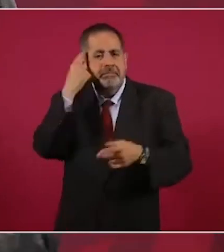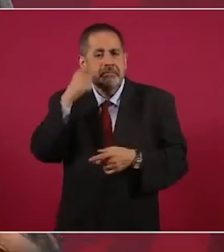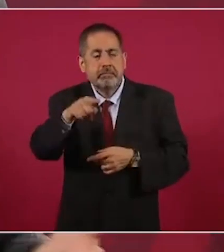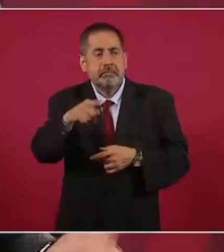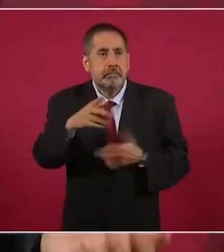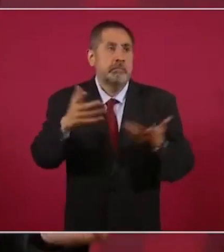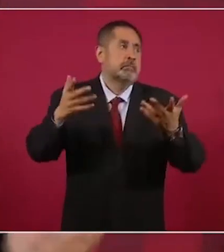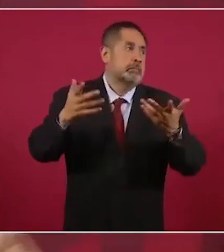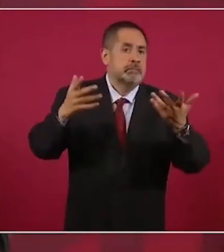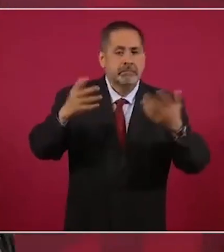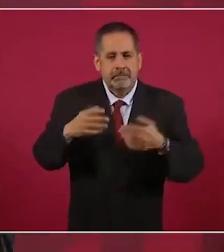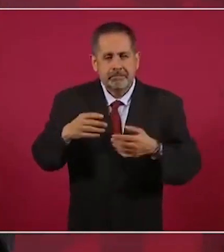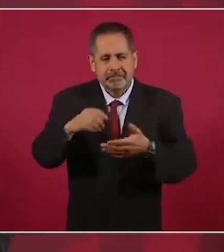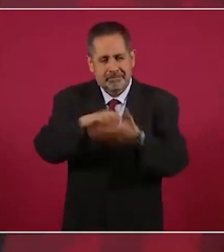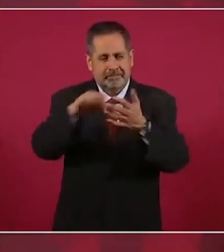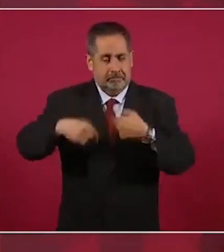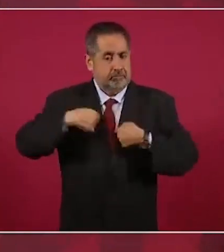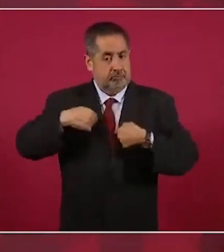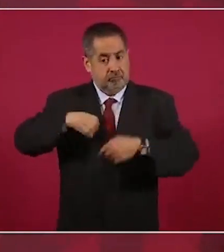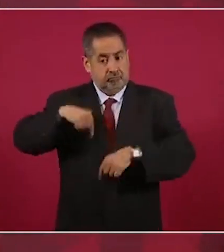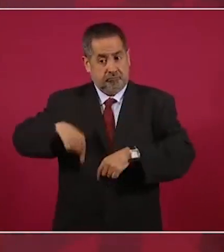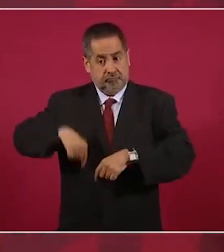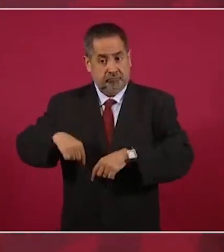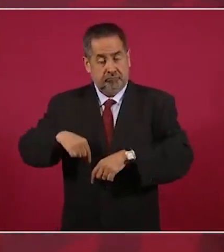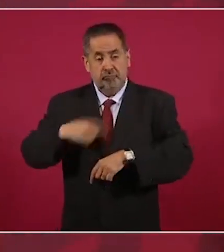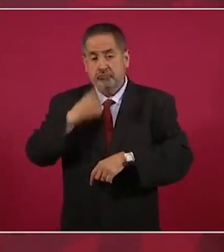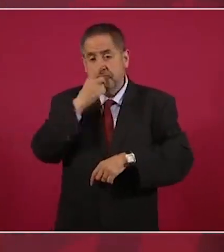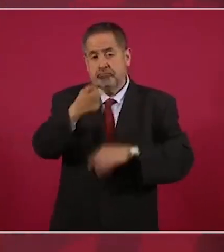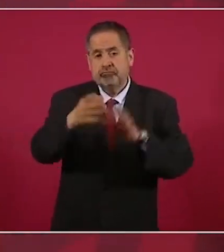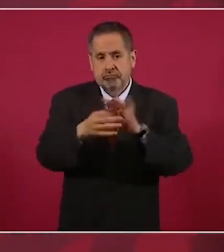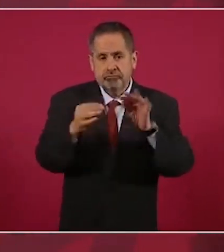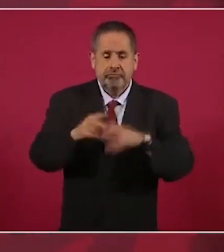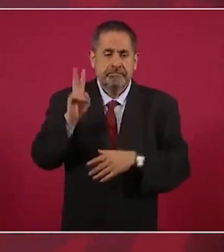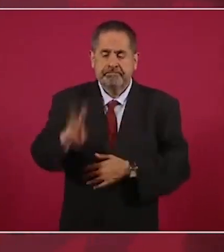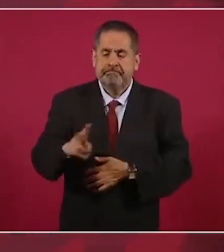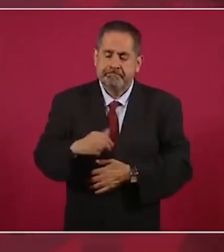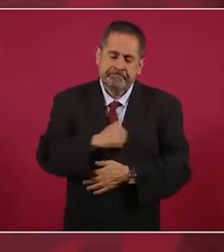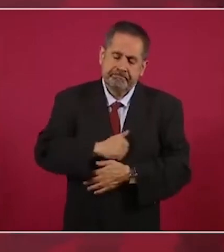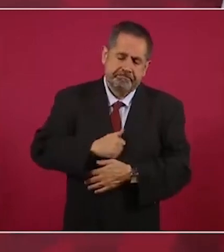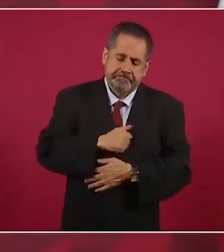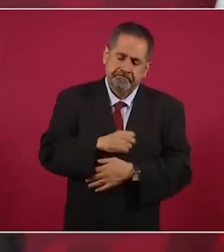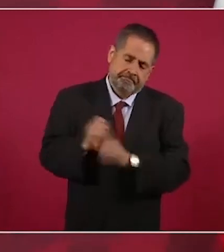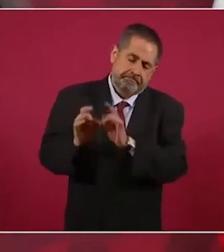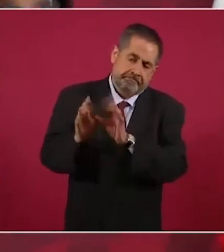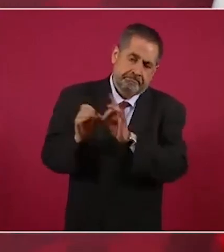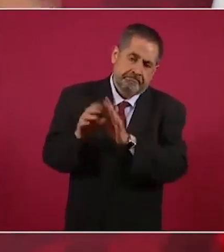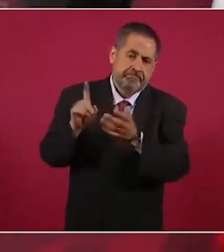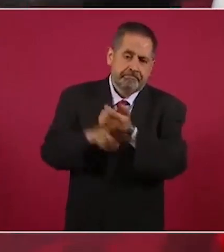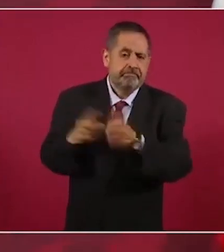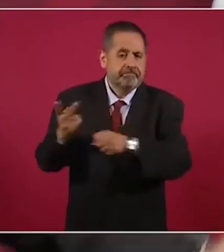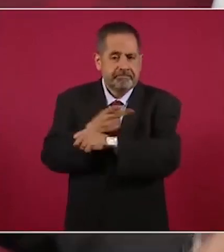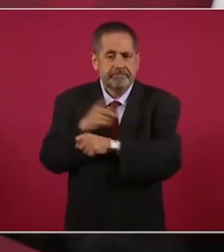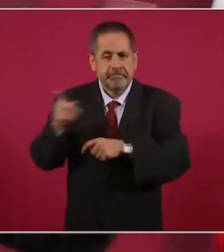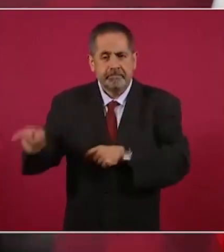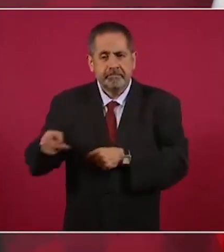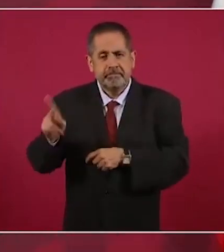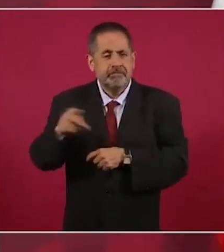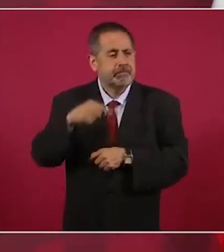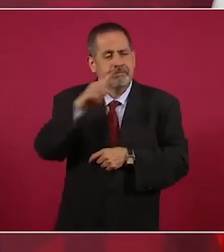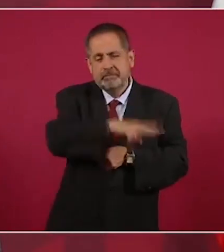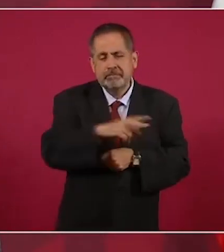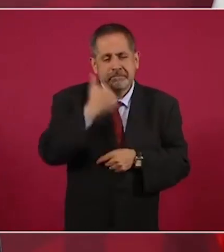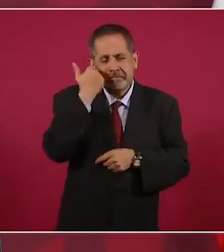Aquí dije de que era lamentable lo que había sucedido, pero que era más propaganda,